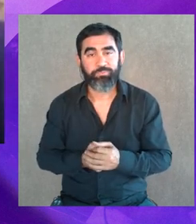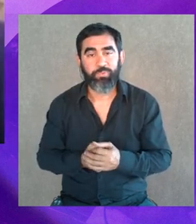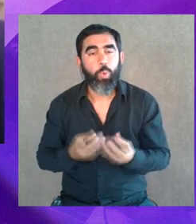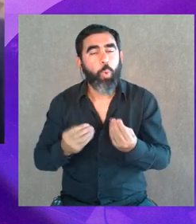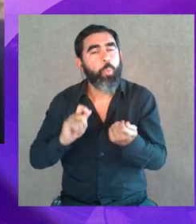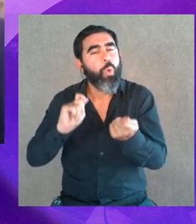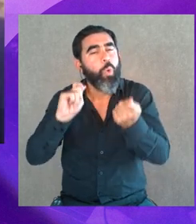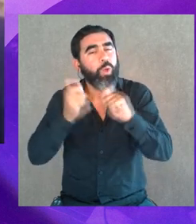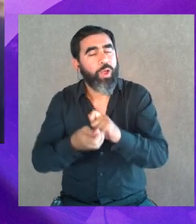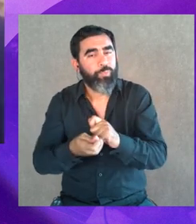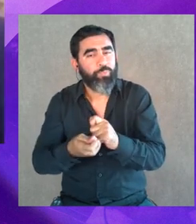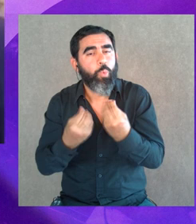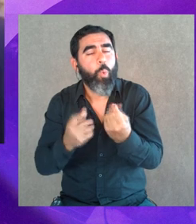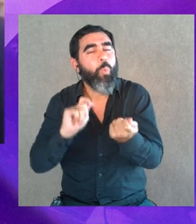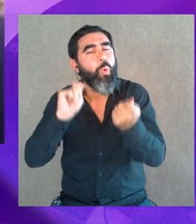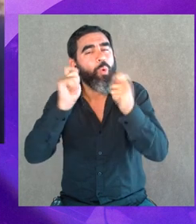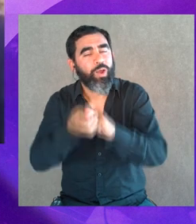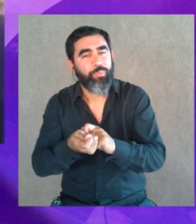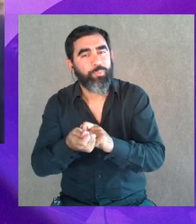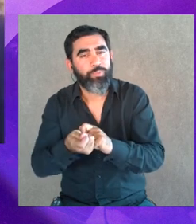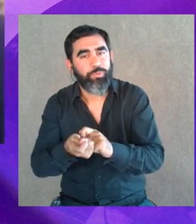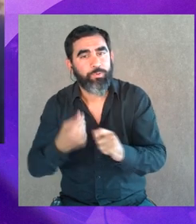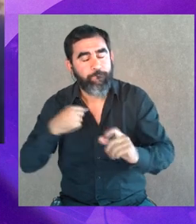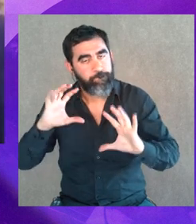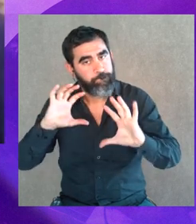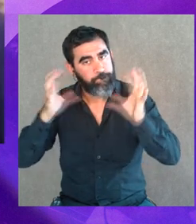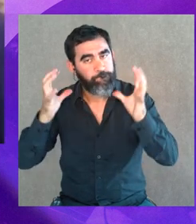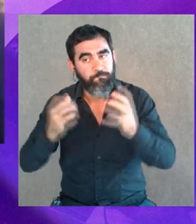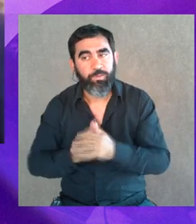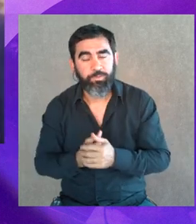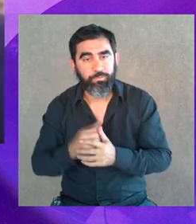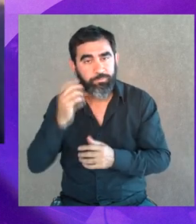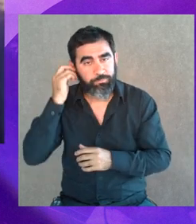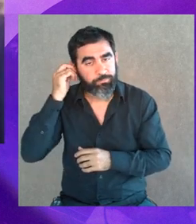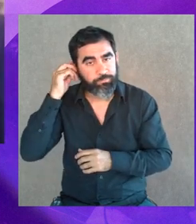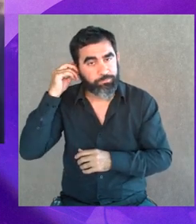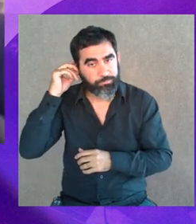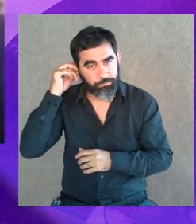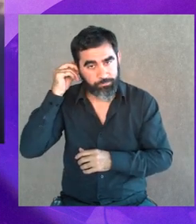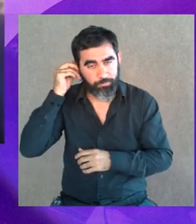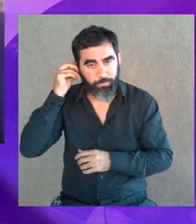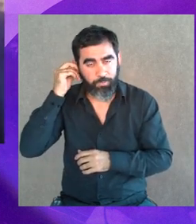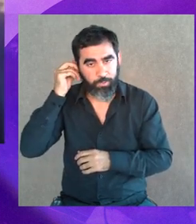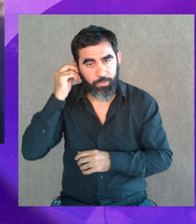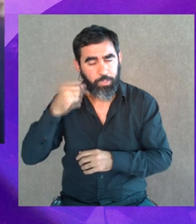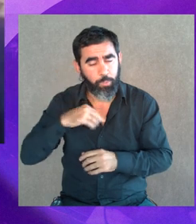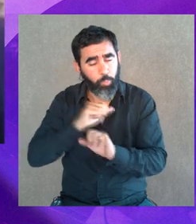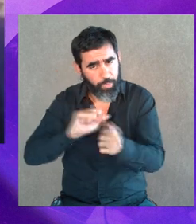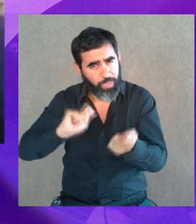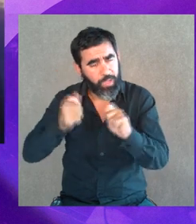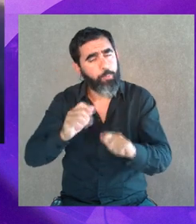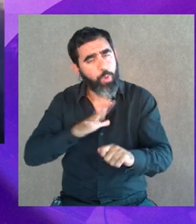lo que yo me enloquezco con esto. ver, a ver, a ver, la posibilidad de transformación está,